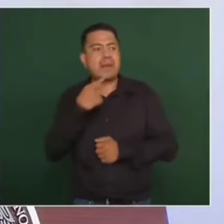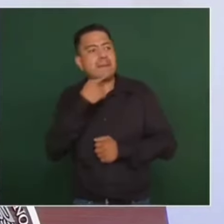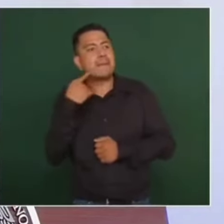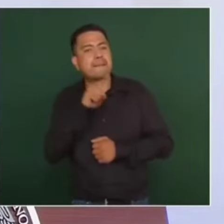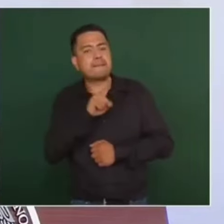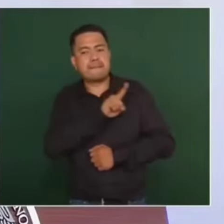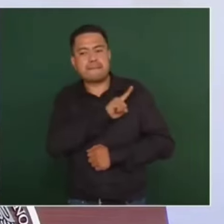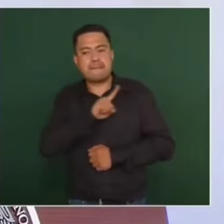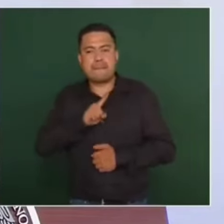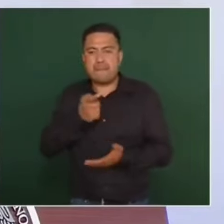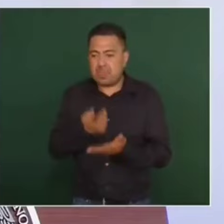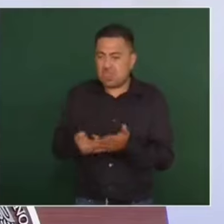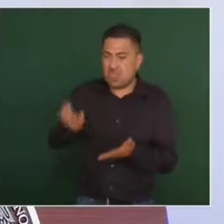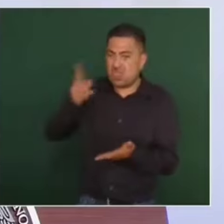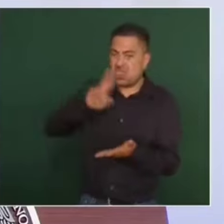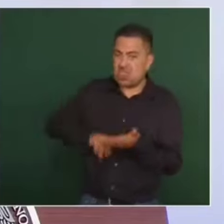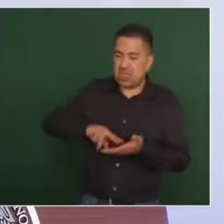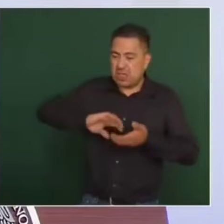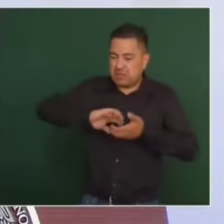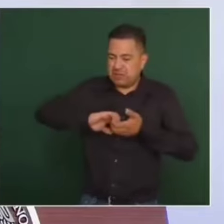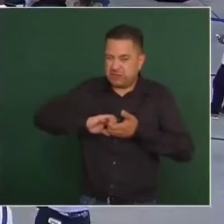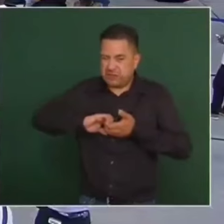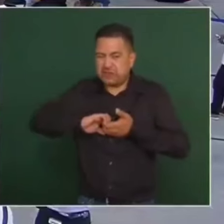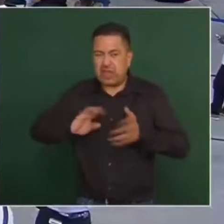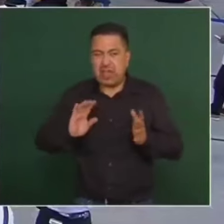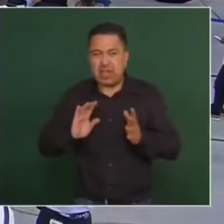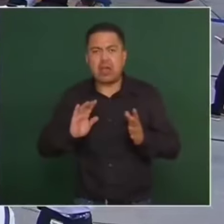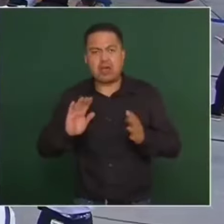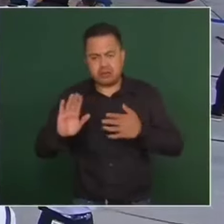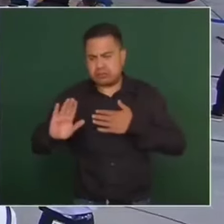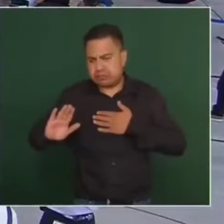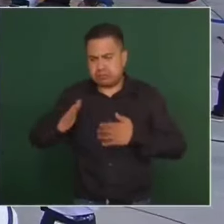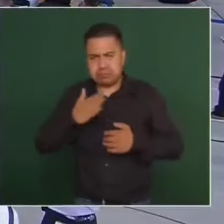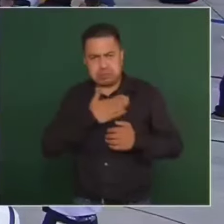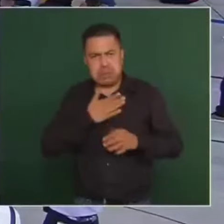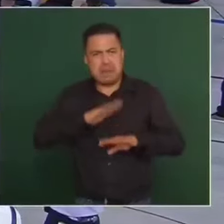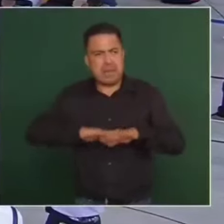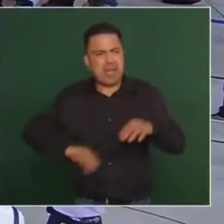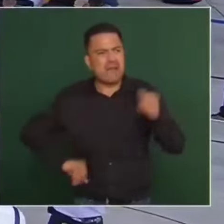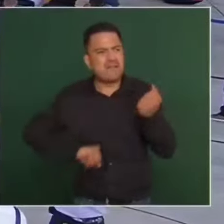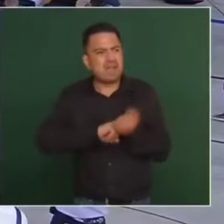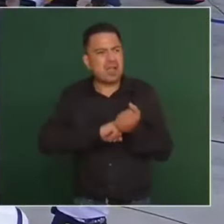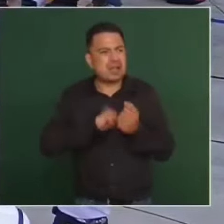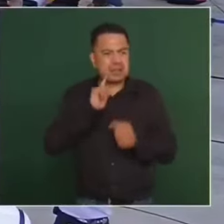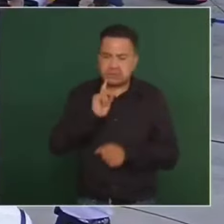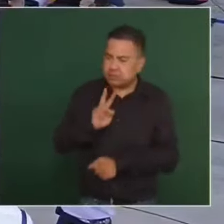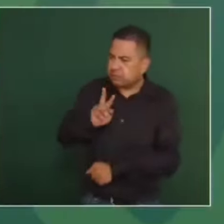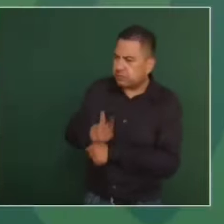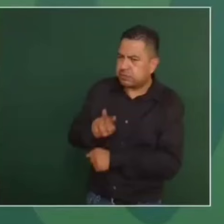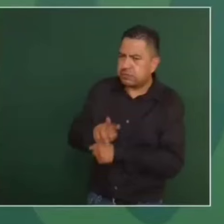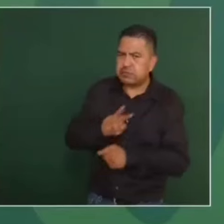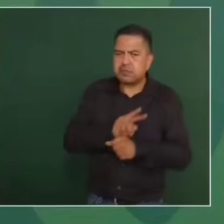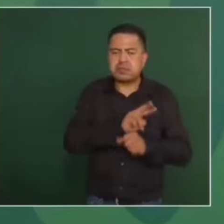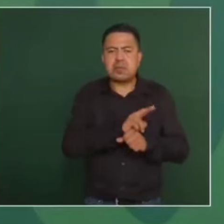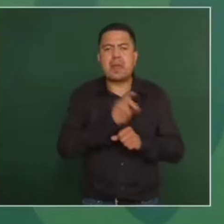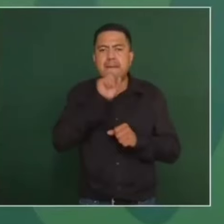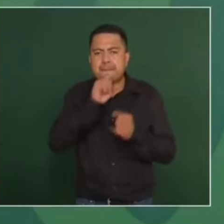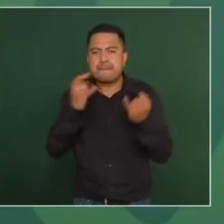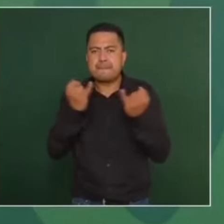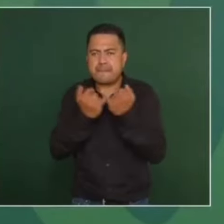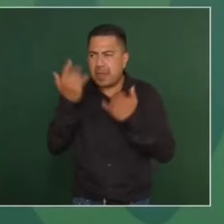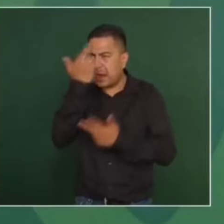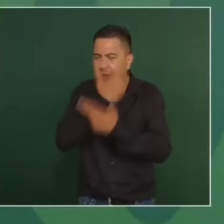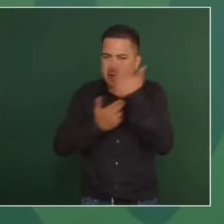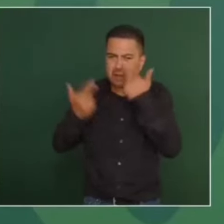tiene que ver con este doble remolque. Entonces, nos hemos comprometido a reforzar esas inspecciones. Los operativos de